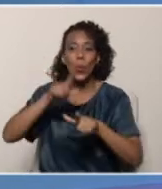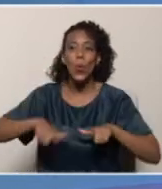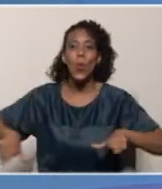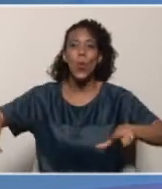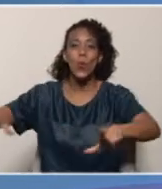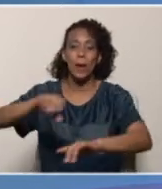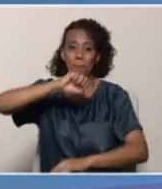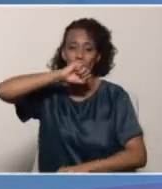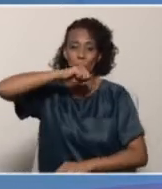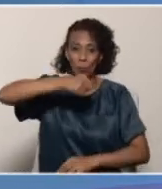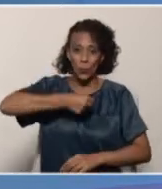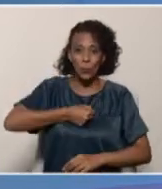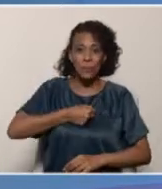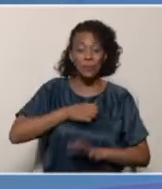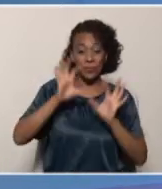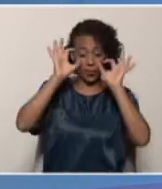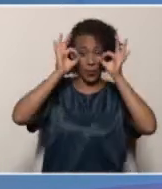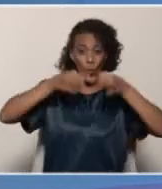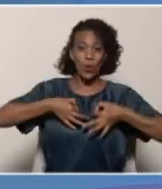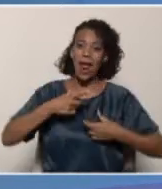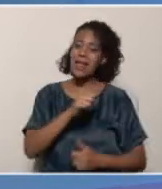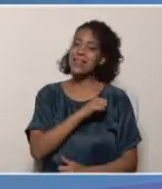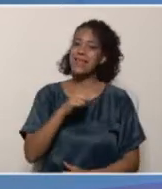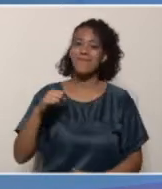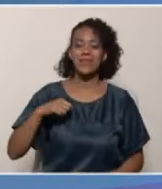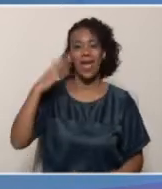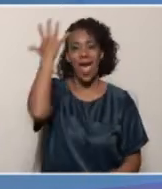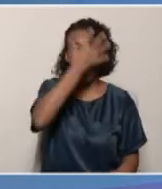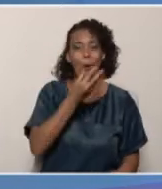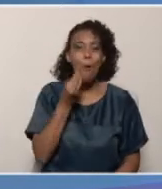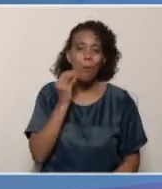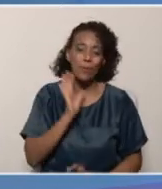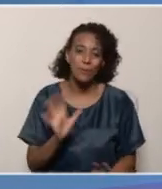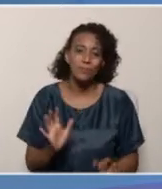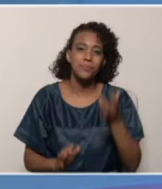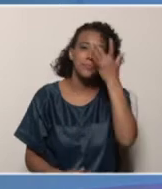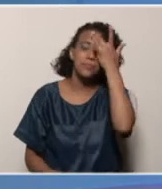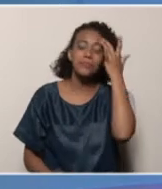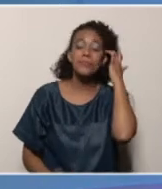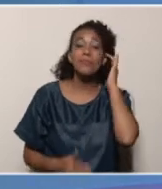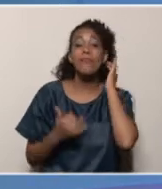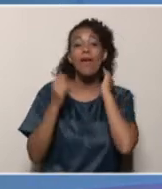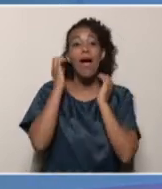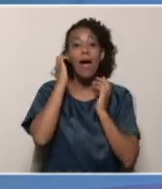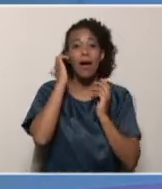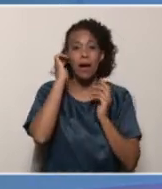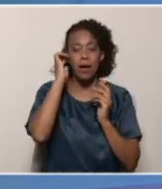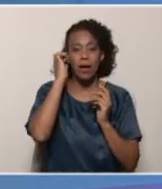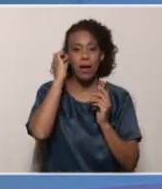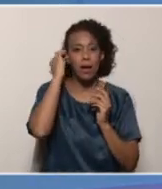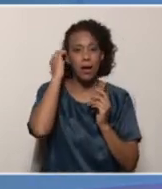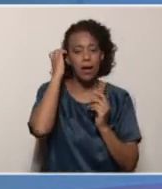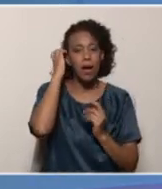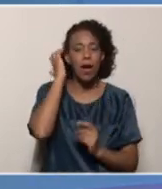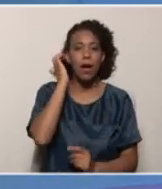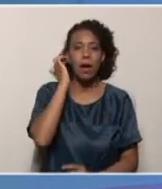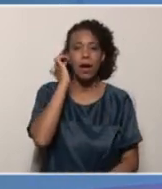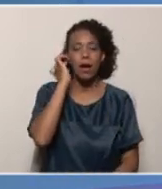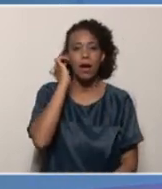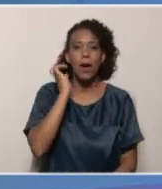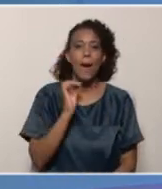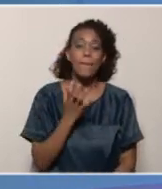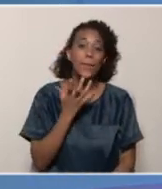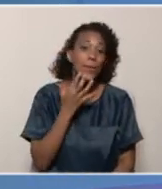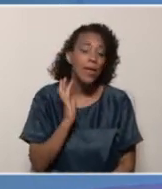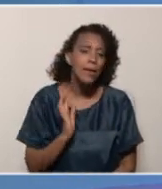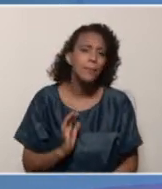autoestima, la autonomía y la independencia de nuestro participante. Ahora, hablemos entonces un poco acerca